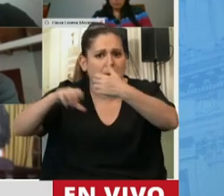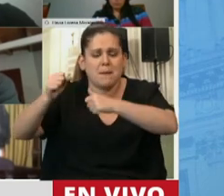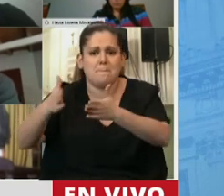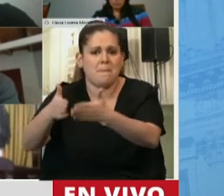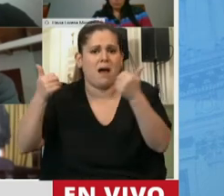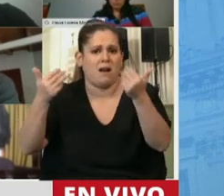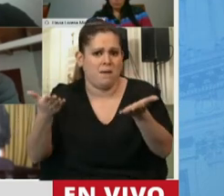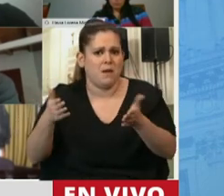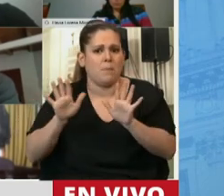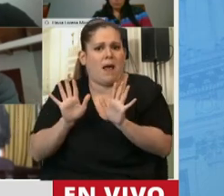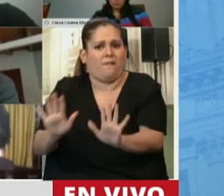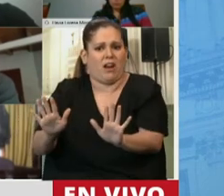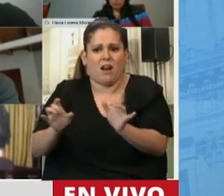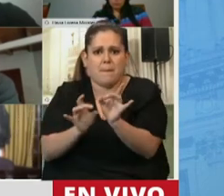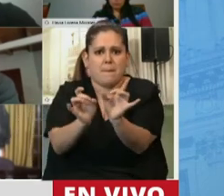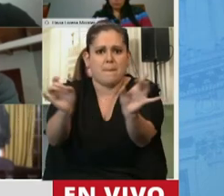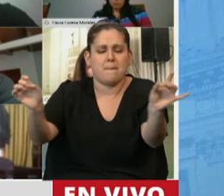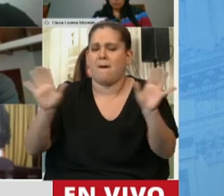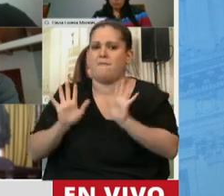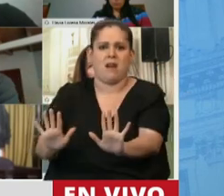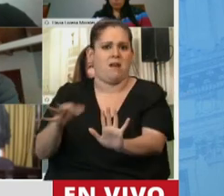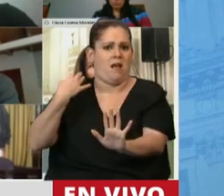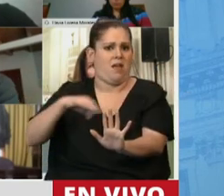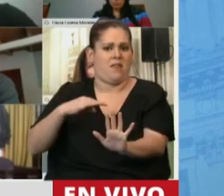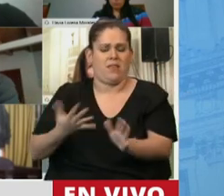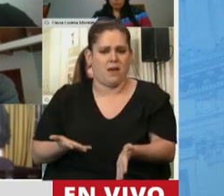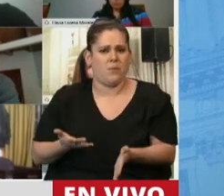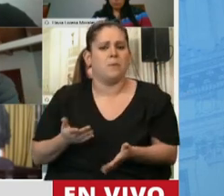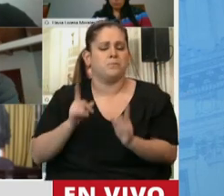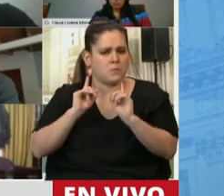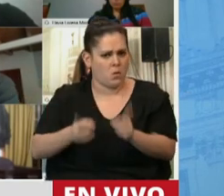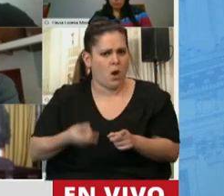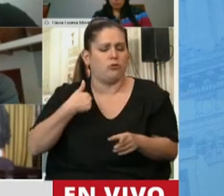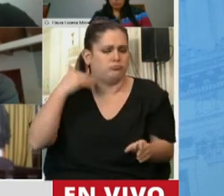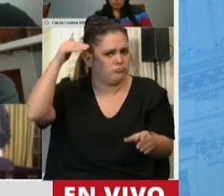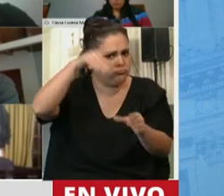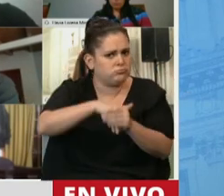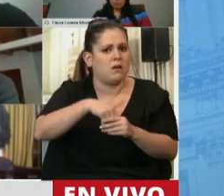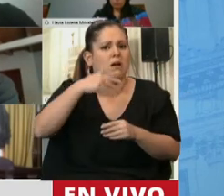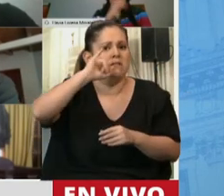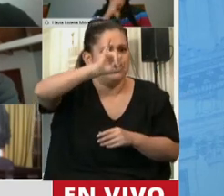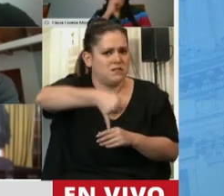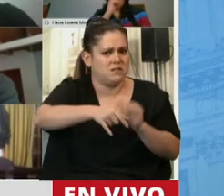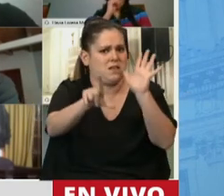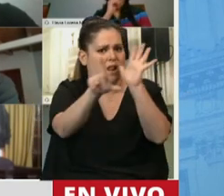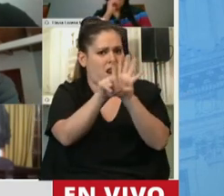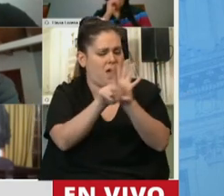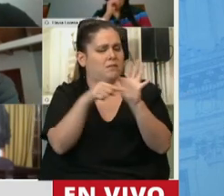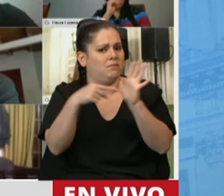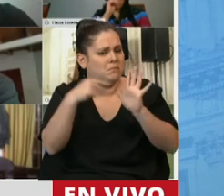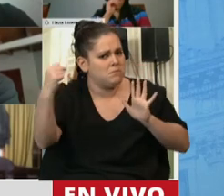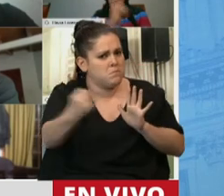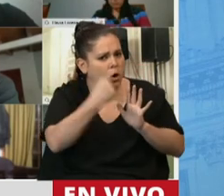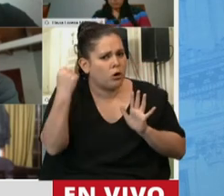propagación del coronavirus. Finalmente, acompaño firmemente esta ley. Es una gran iniciativa.